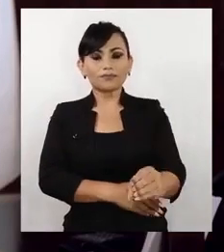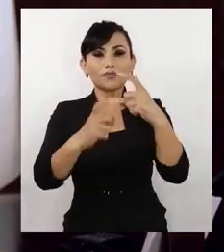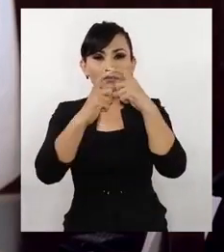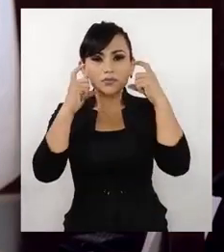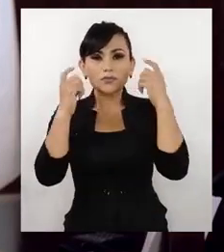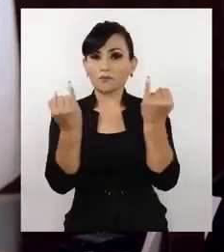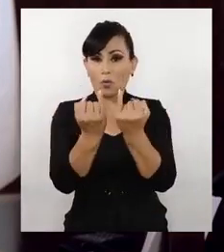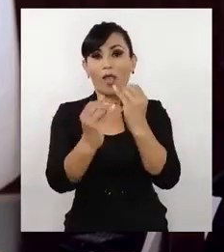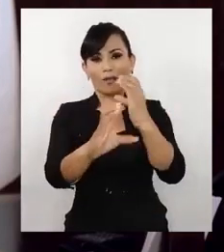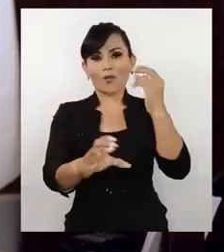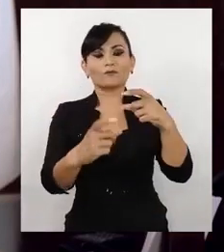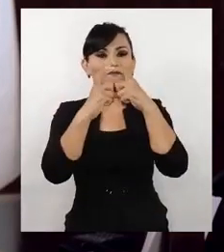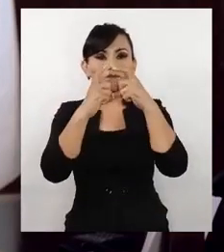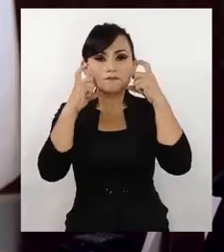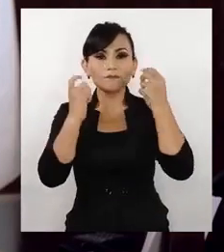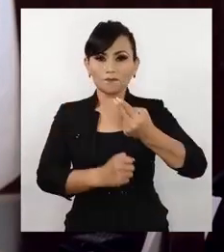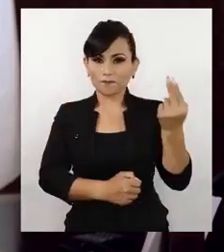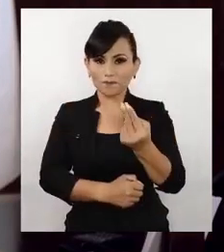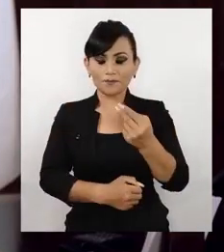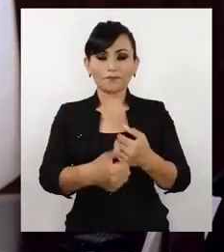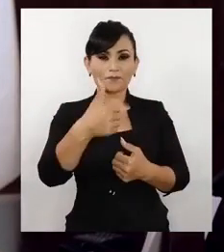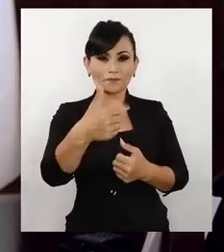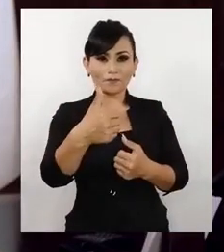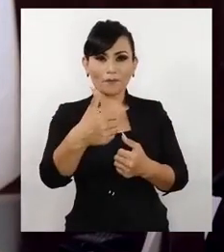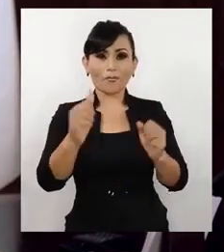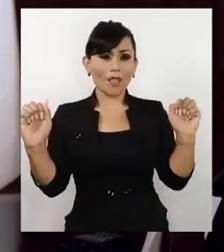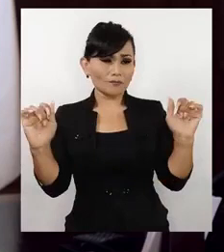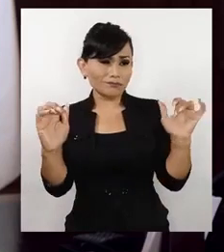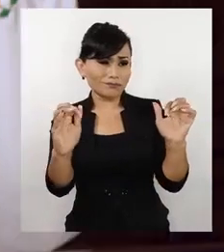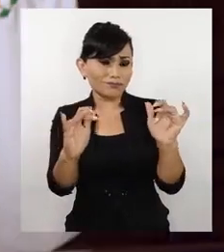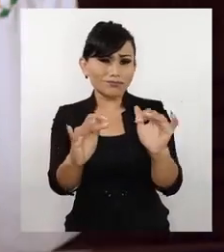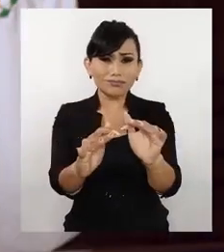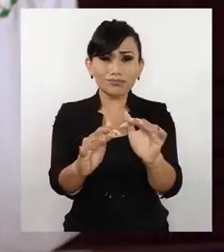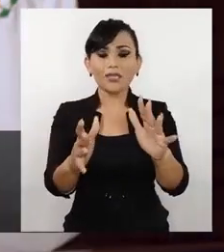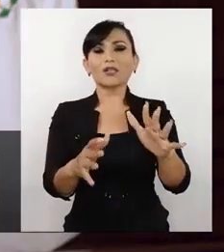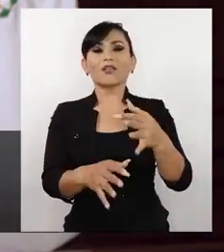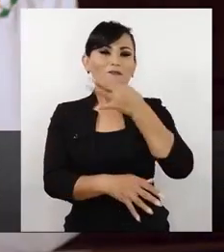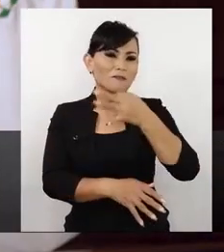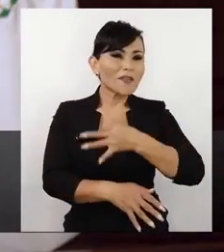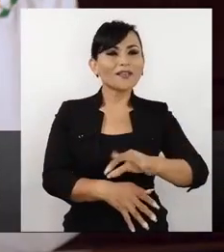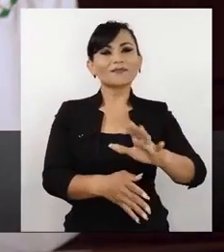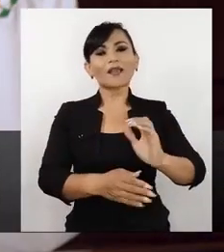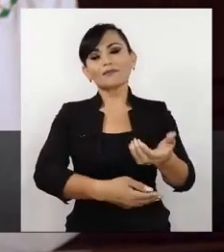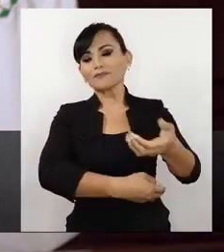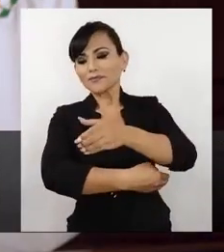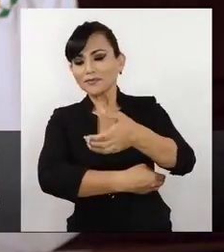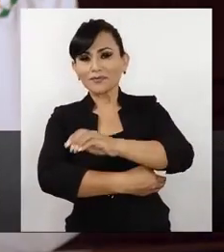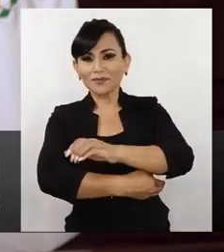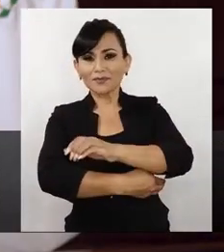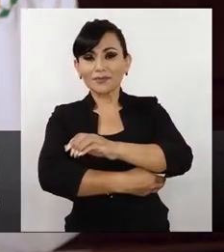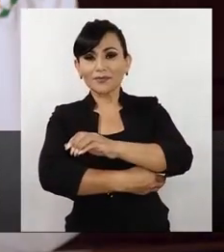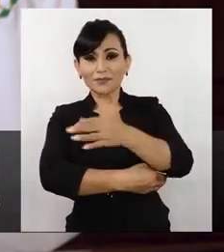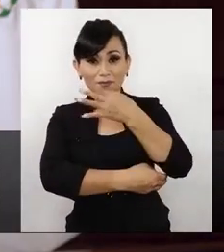en espacios públicos incluyendo el transporte público 6 prohibición de eventos